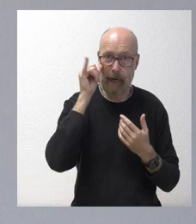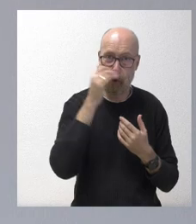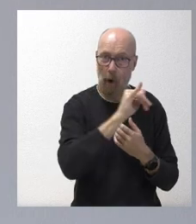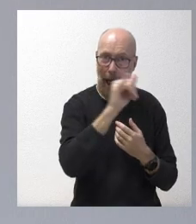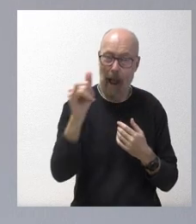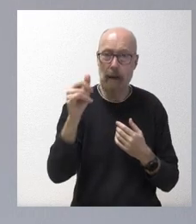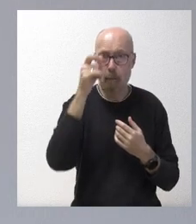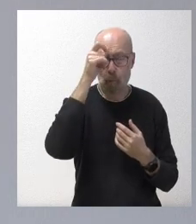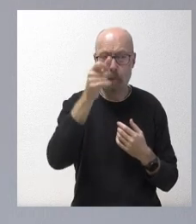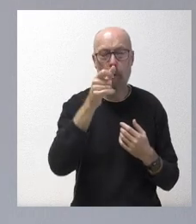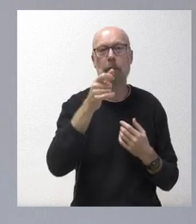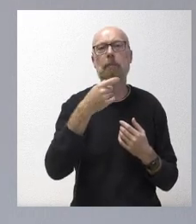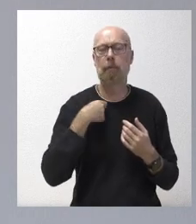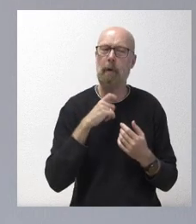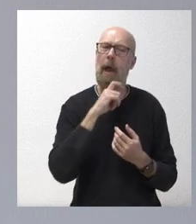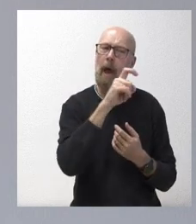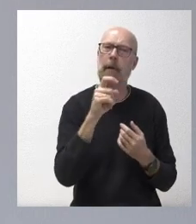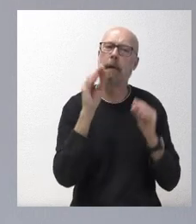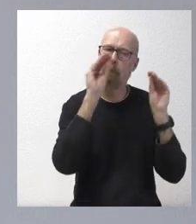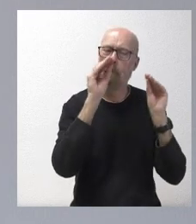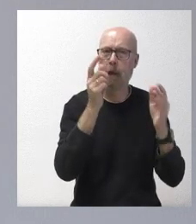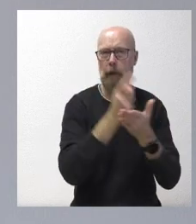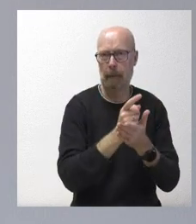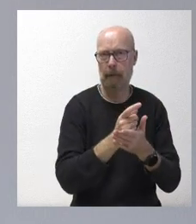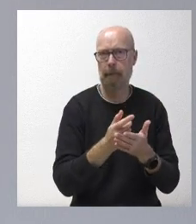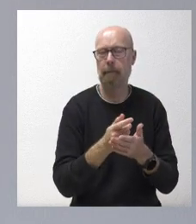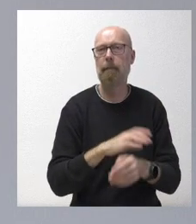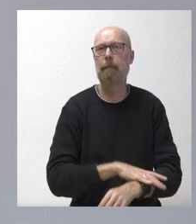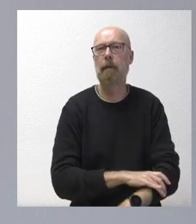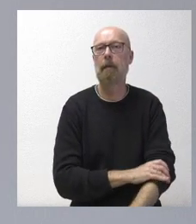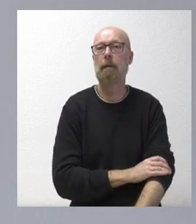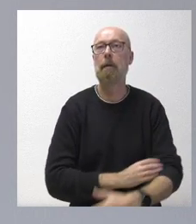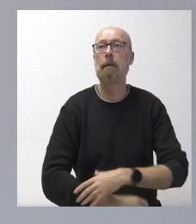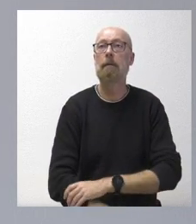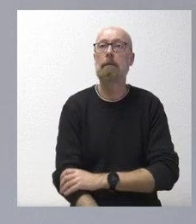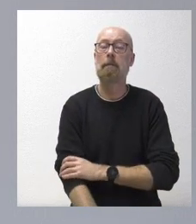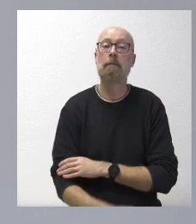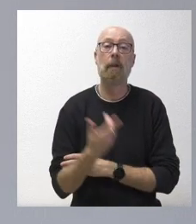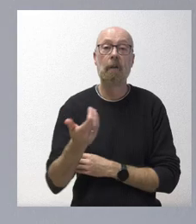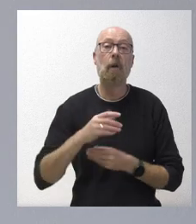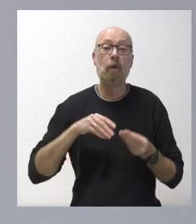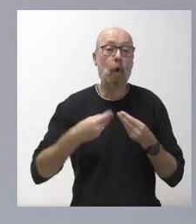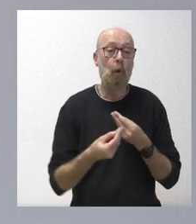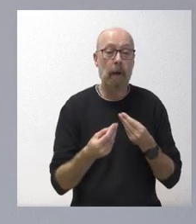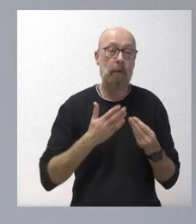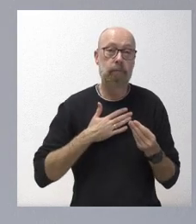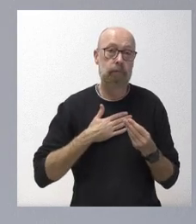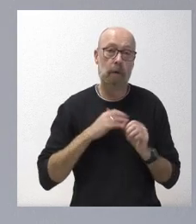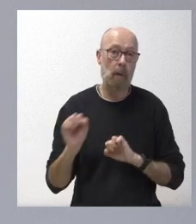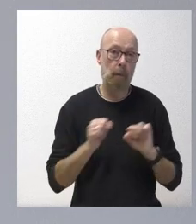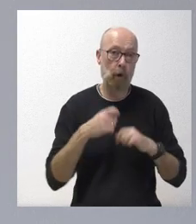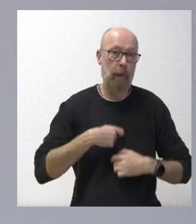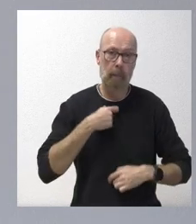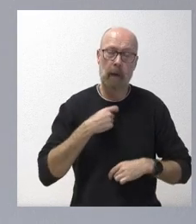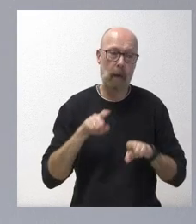de guías. Por lo tanto, son documentos de protección civil, de planificación estratégica